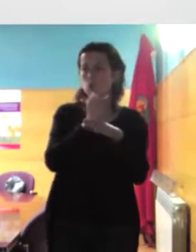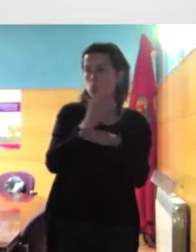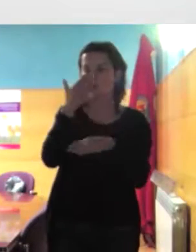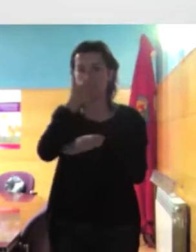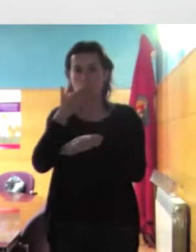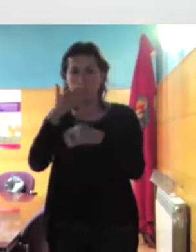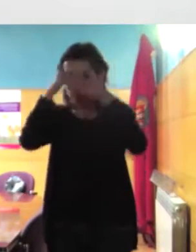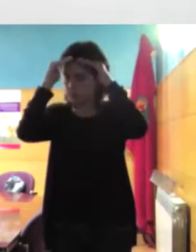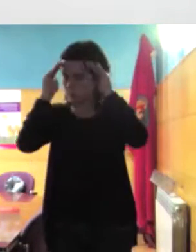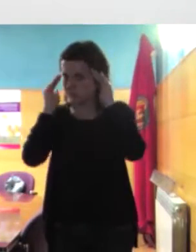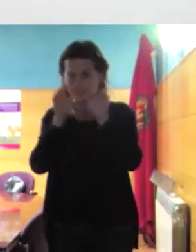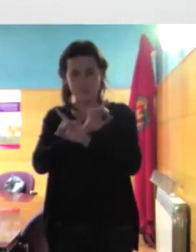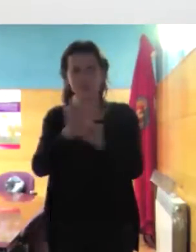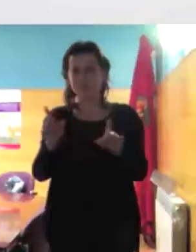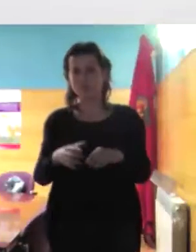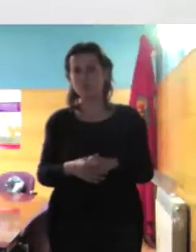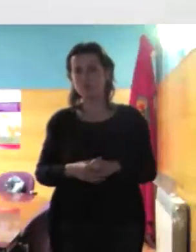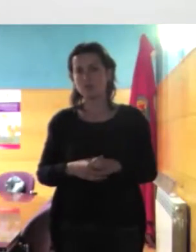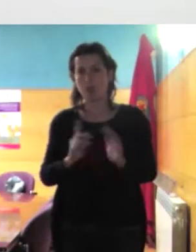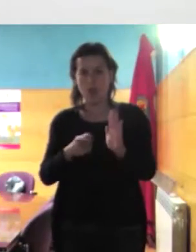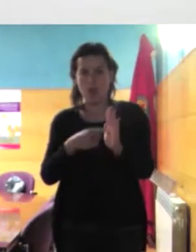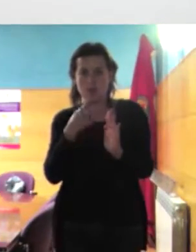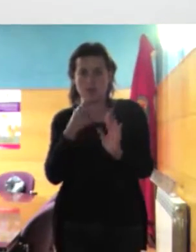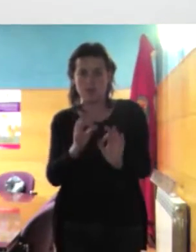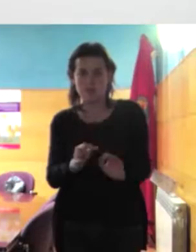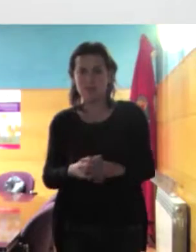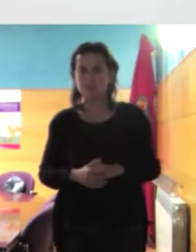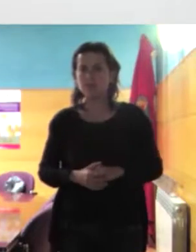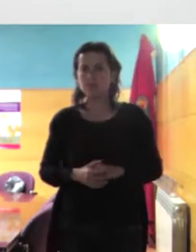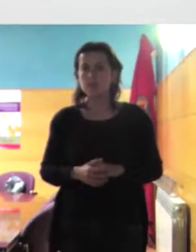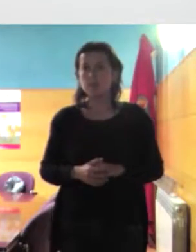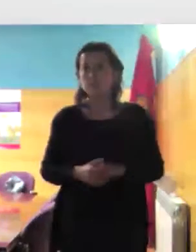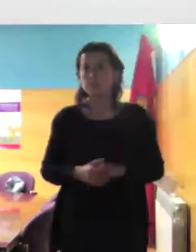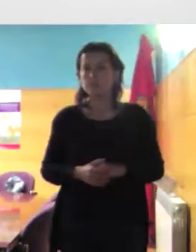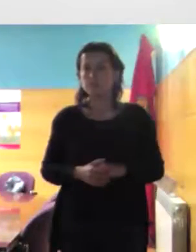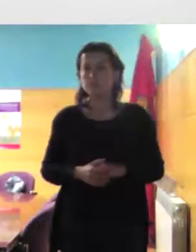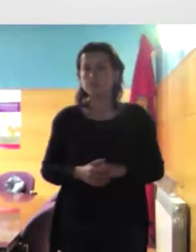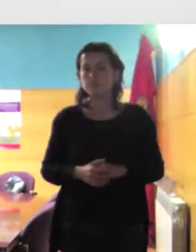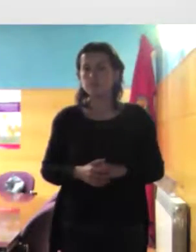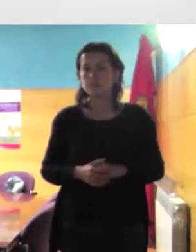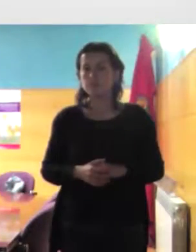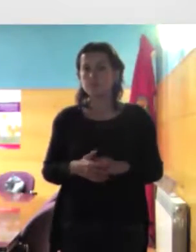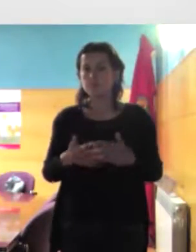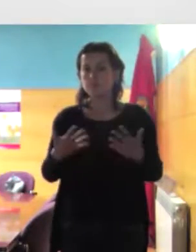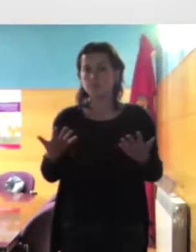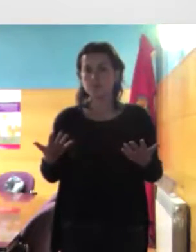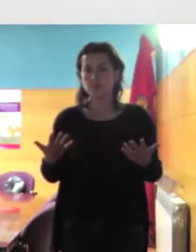escuela y vemos una una ruptura terrible